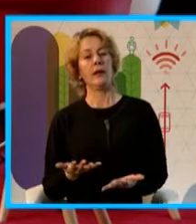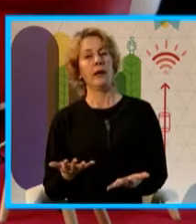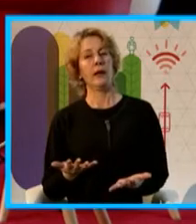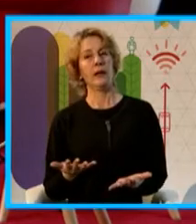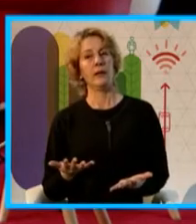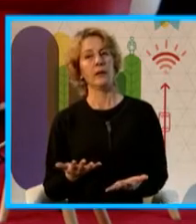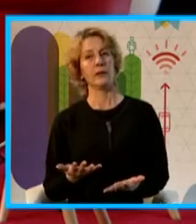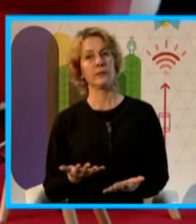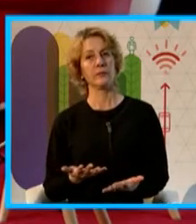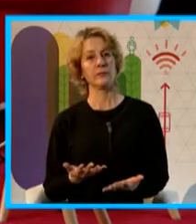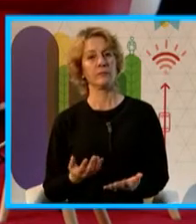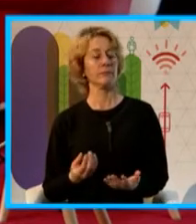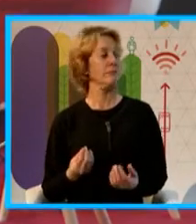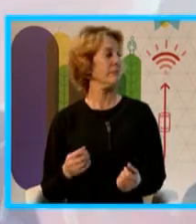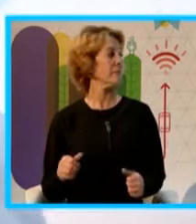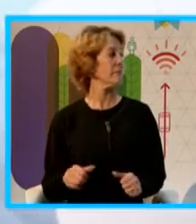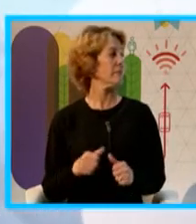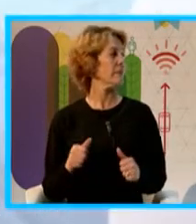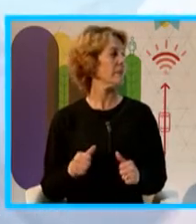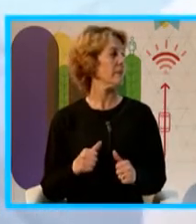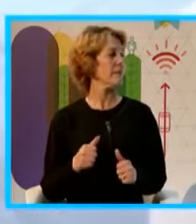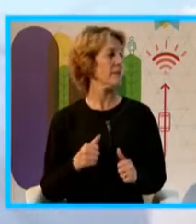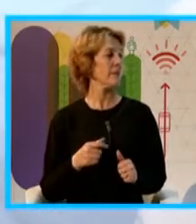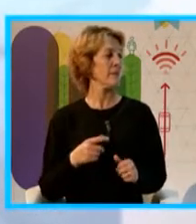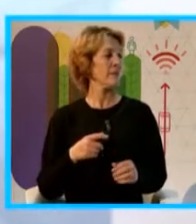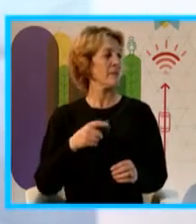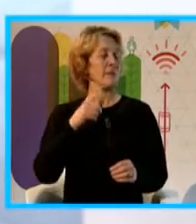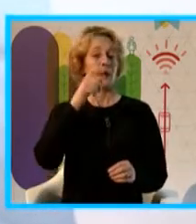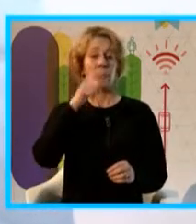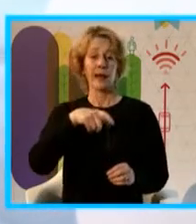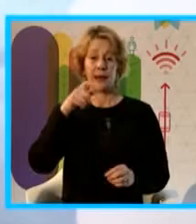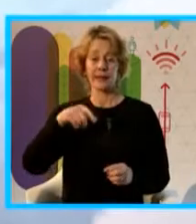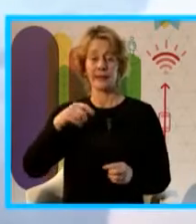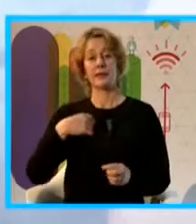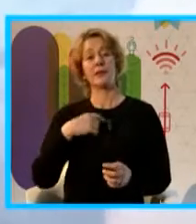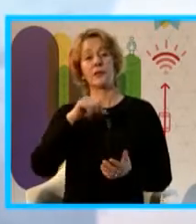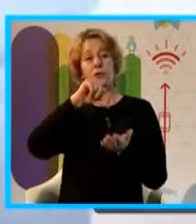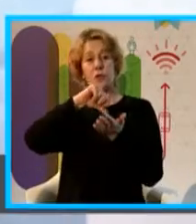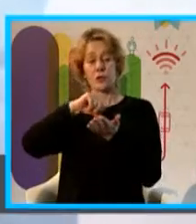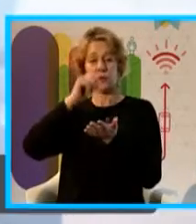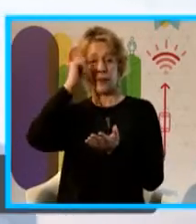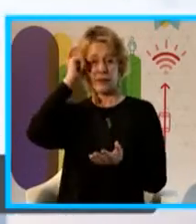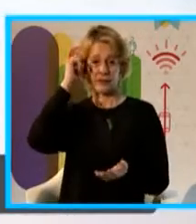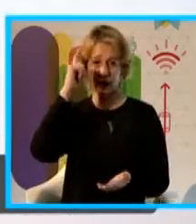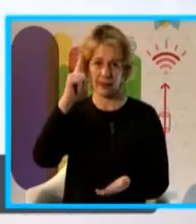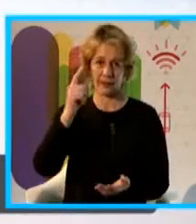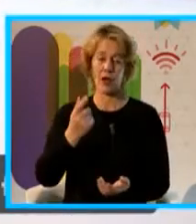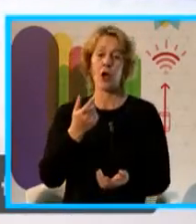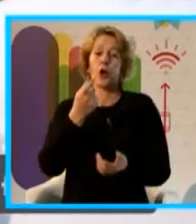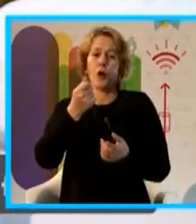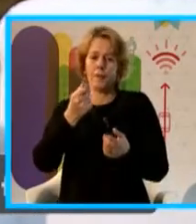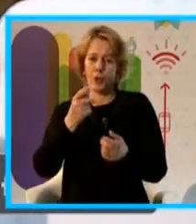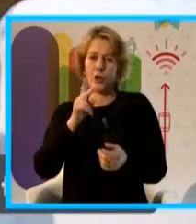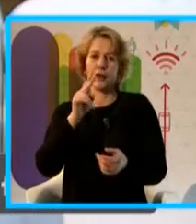y además esto también me encanta, la gente de Ciudades Inteligentes compró el radiómetro, la gente de